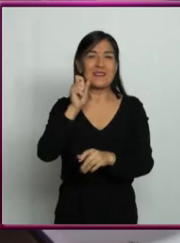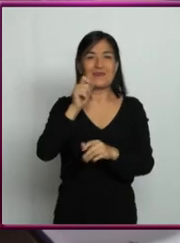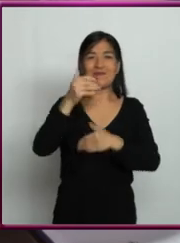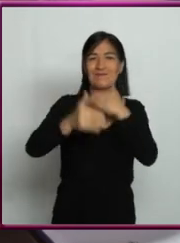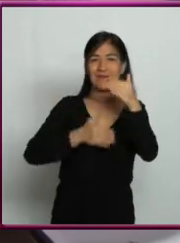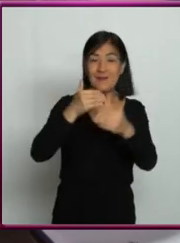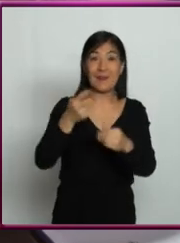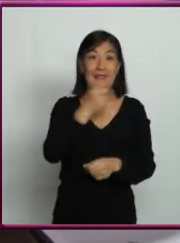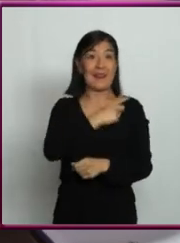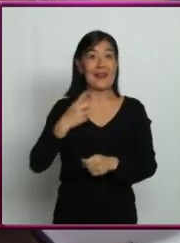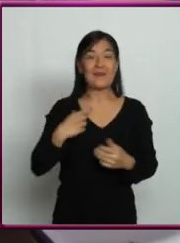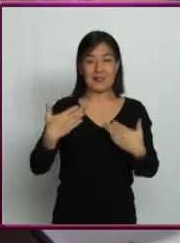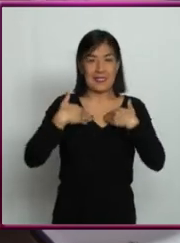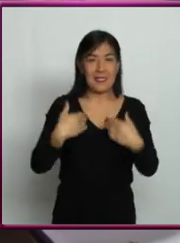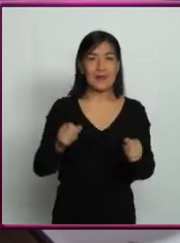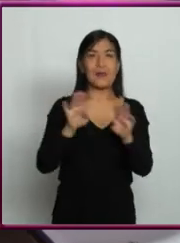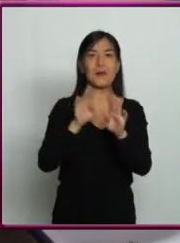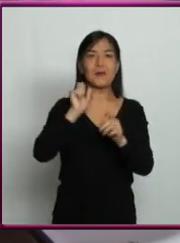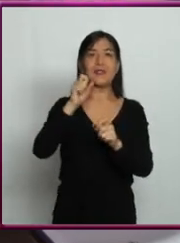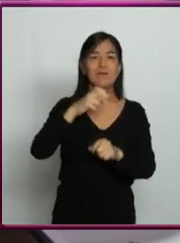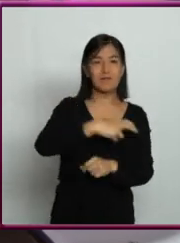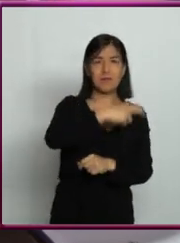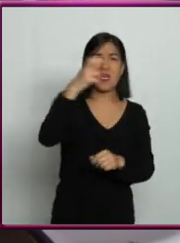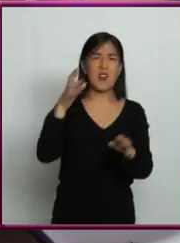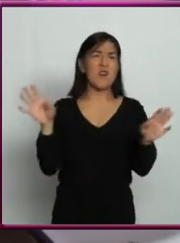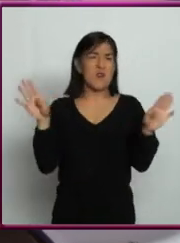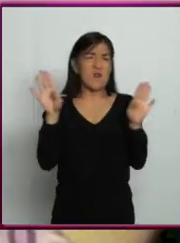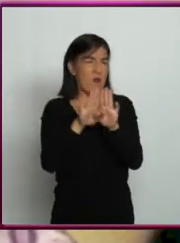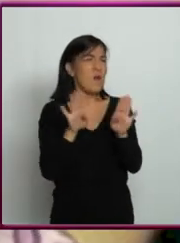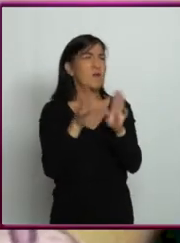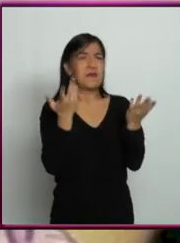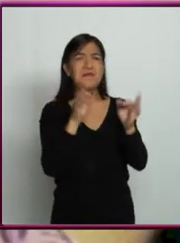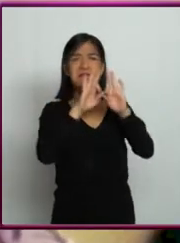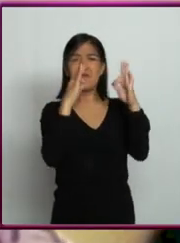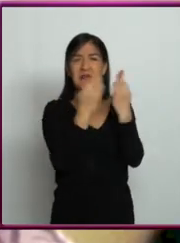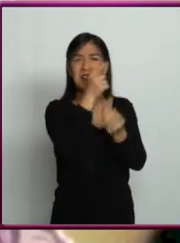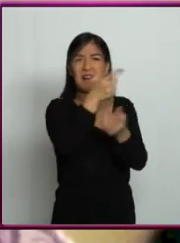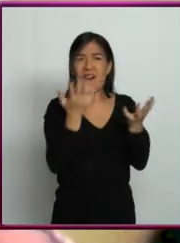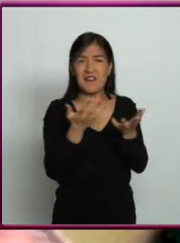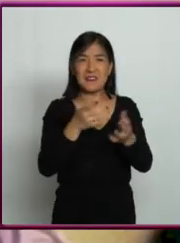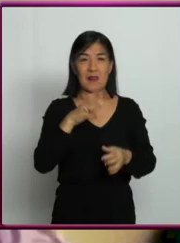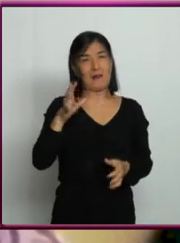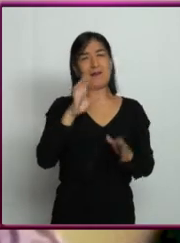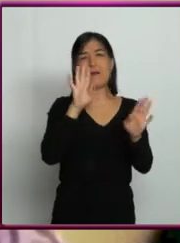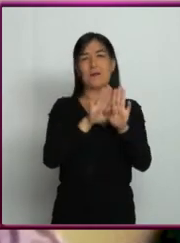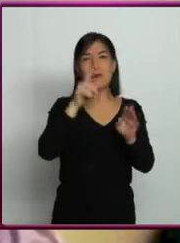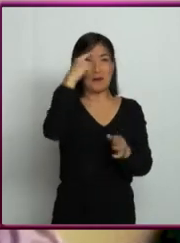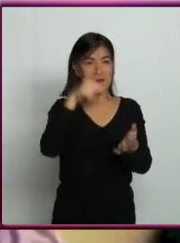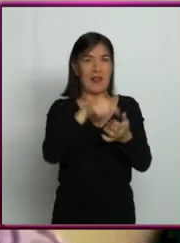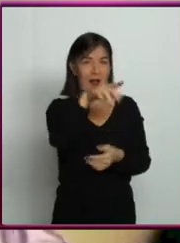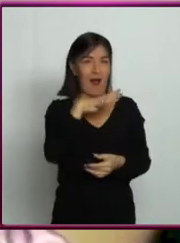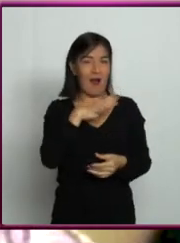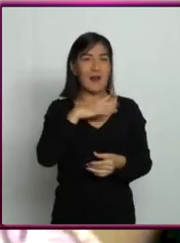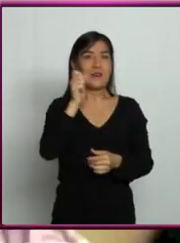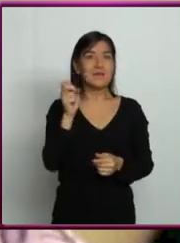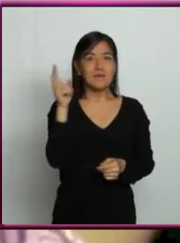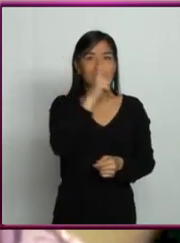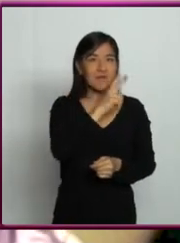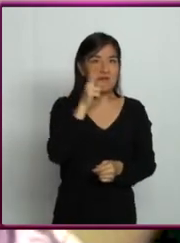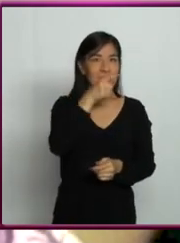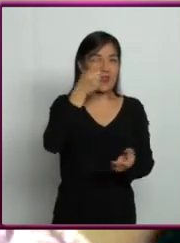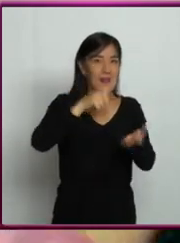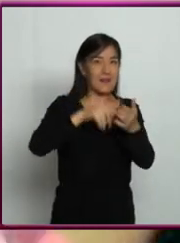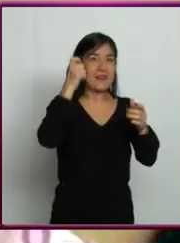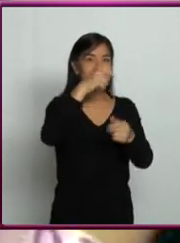Entonces necesitamos entender los planetas y decir, ah, ¿cómo funciona un planeta? ¿Se esperaría que un planeta tenga esta cantidad de oxígeno? Si no,